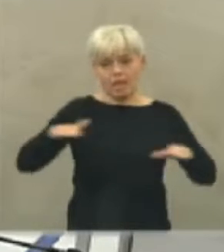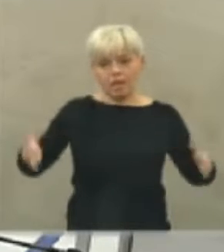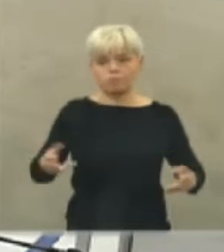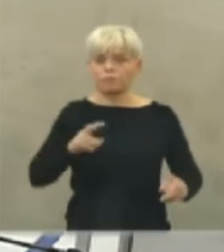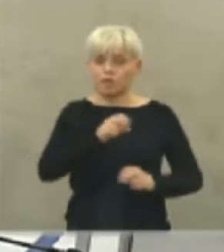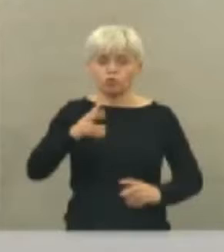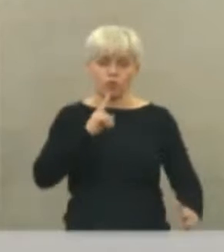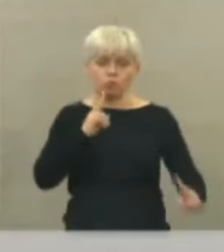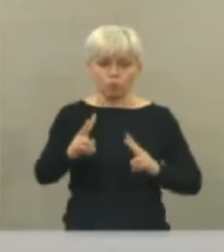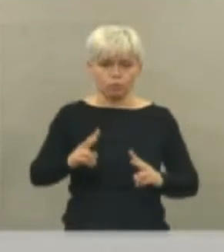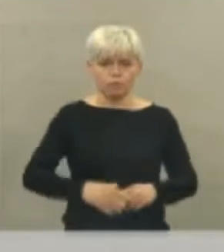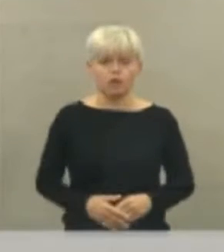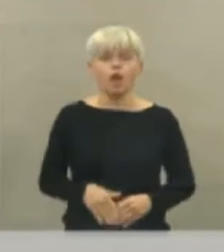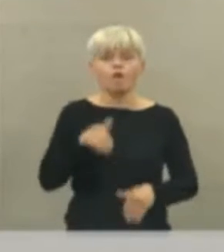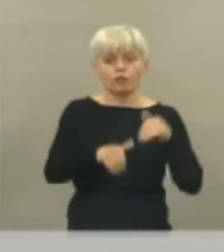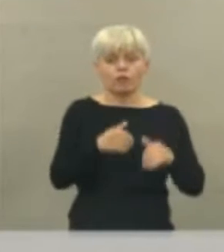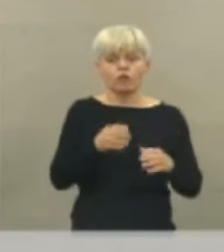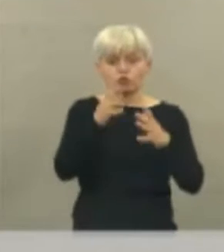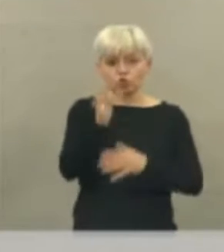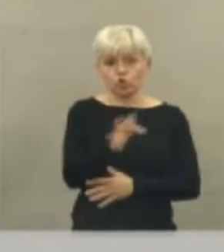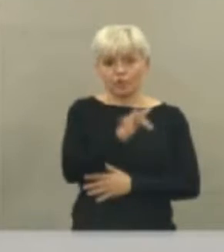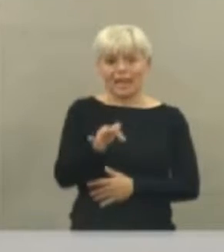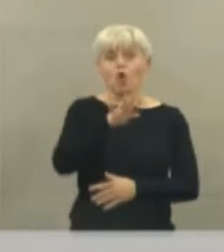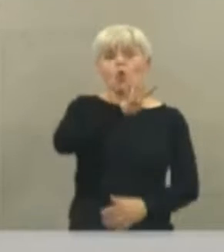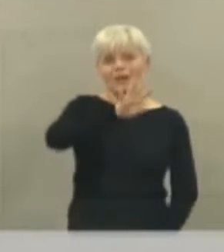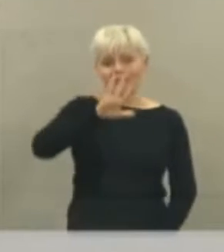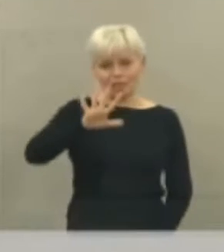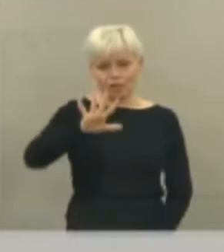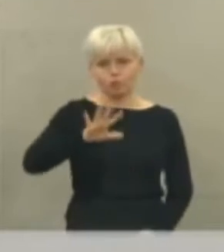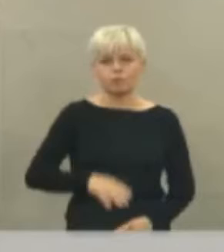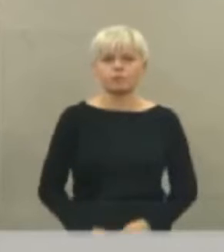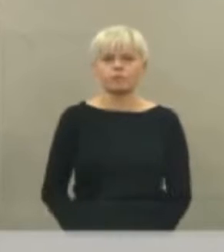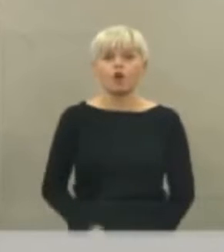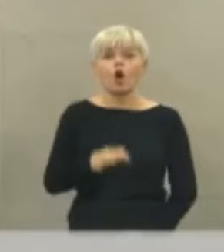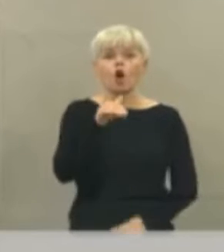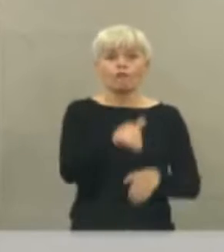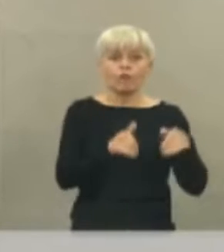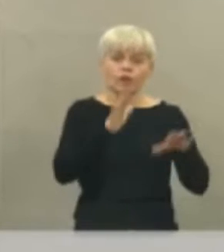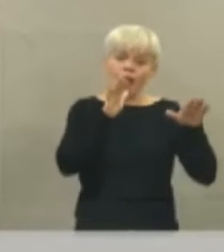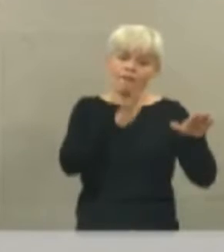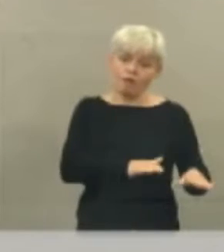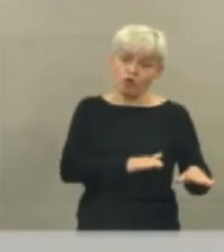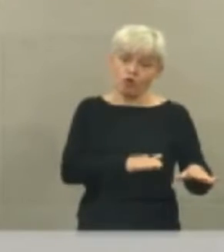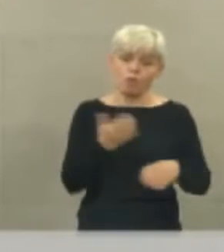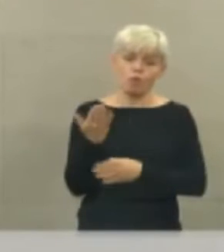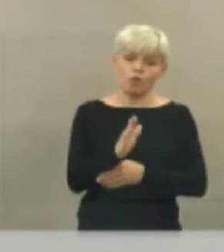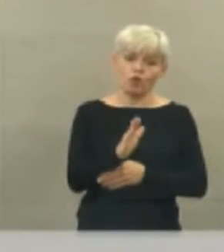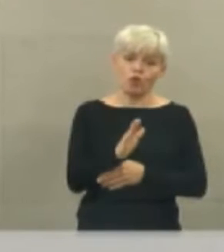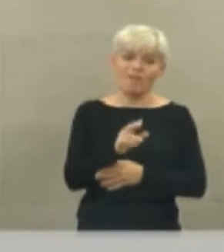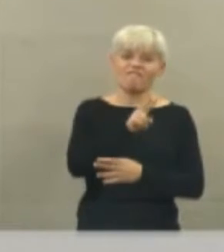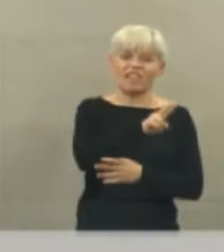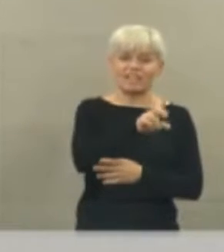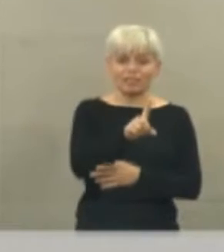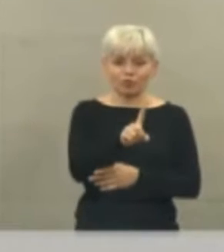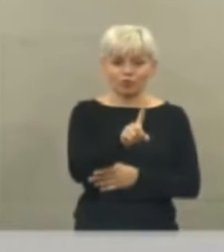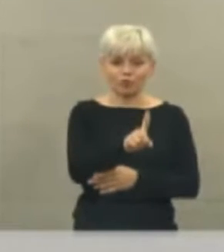resultado. Votos emitidos, 45. Votos a favor de la moción, 21.